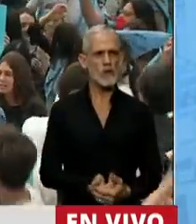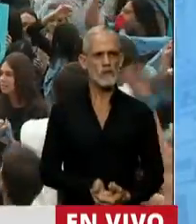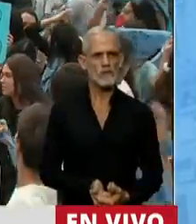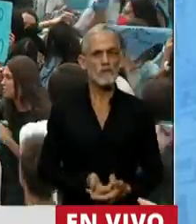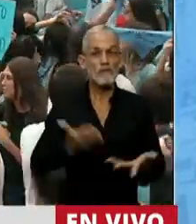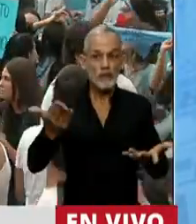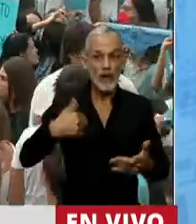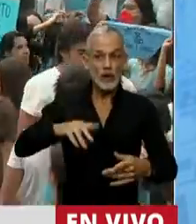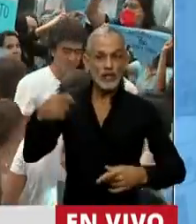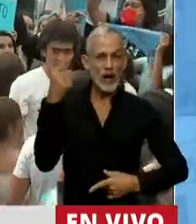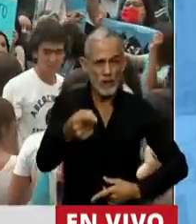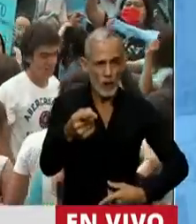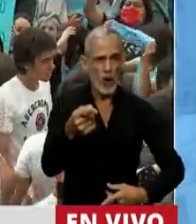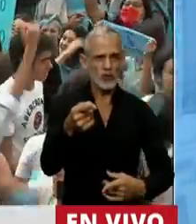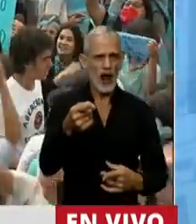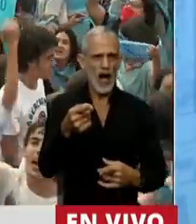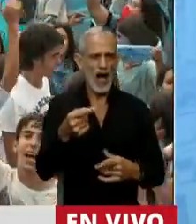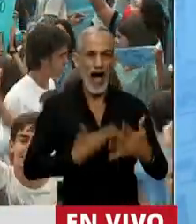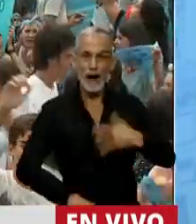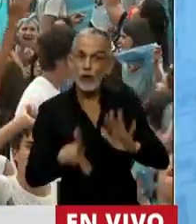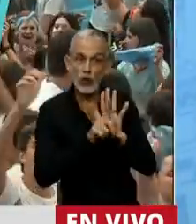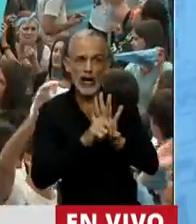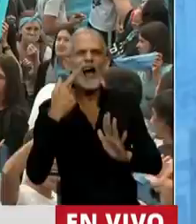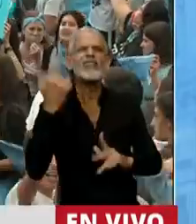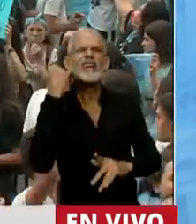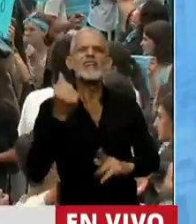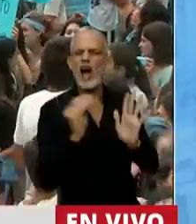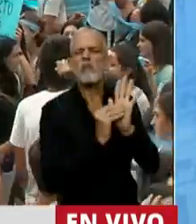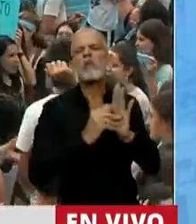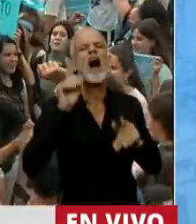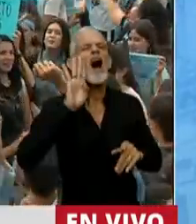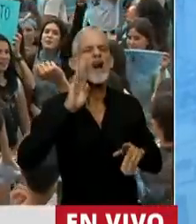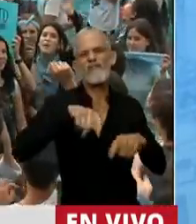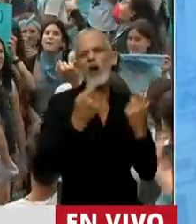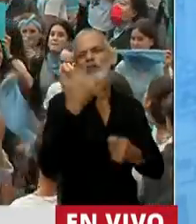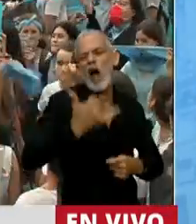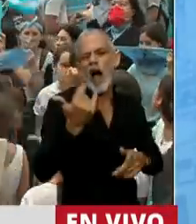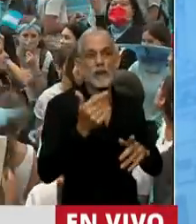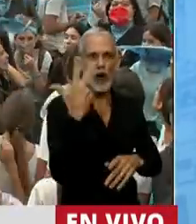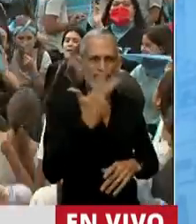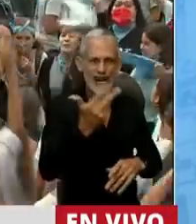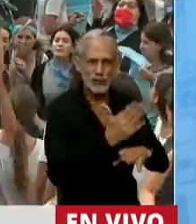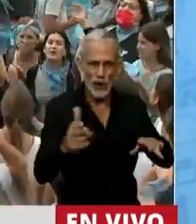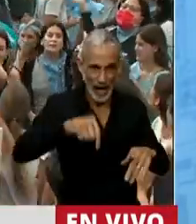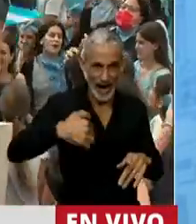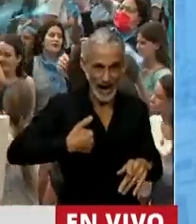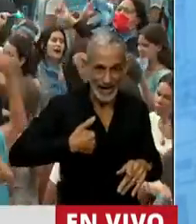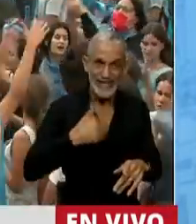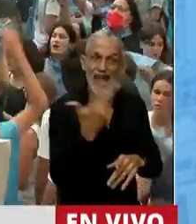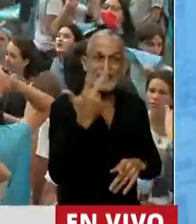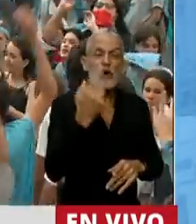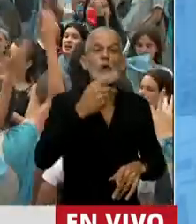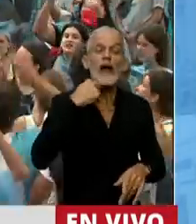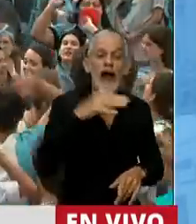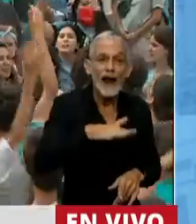Los que se oponen al aborto legal dicen que ya está previsto en caso de violación, pero cada tres horas en la Argentina una